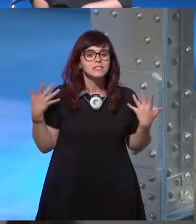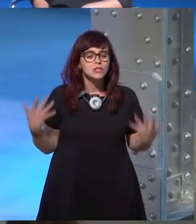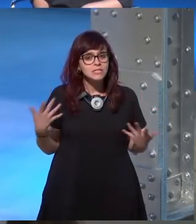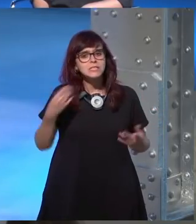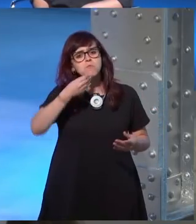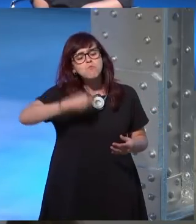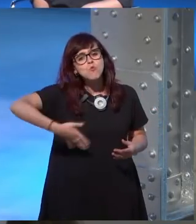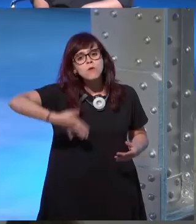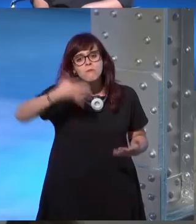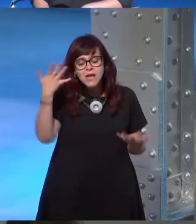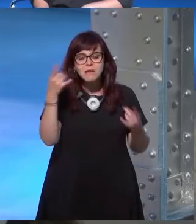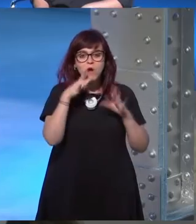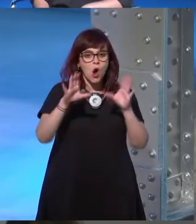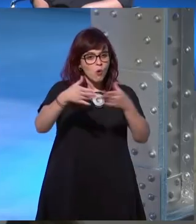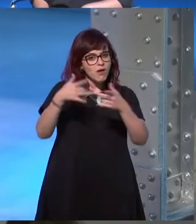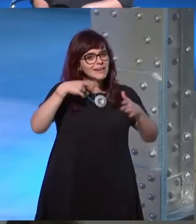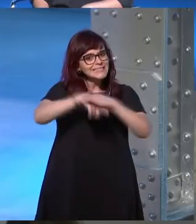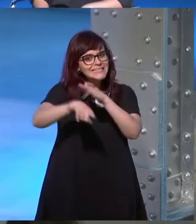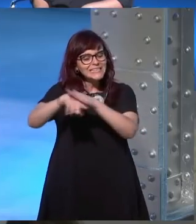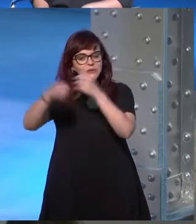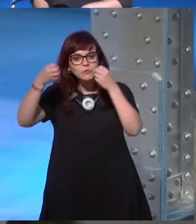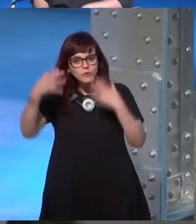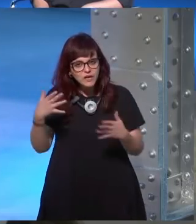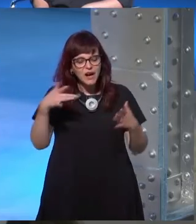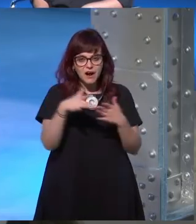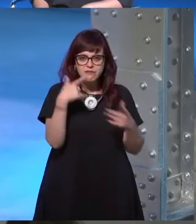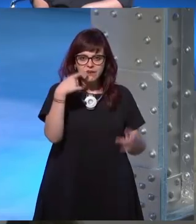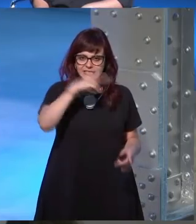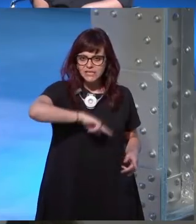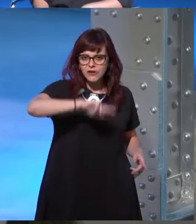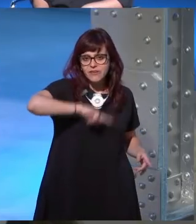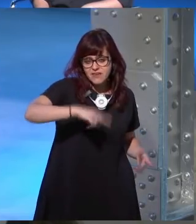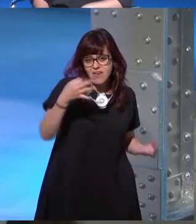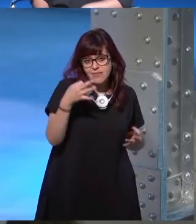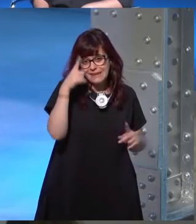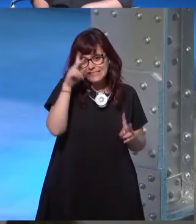eso está muy bien estamos gestionando la comunidad entre todos es necesario ser conscientes de ello